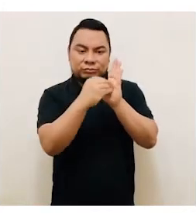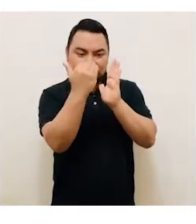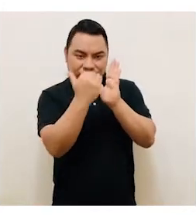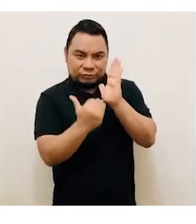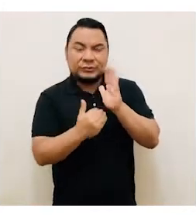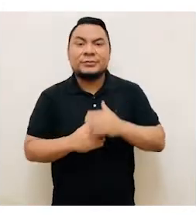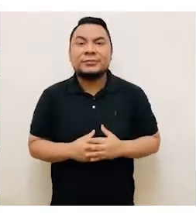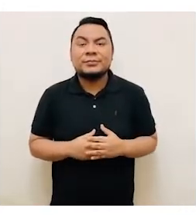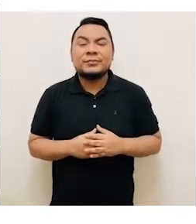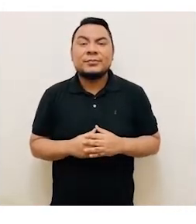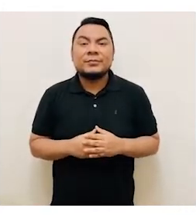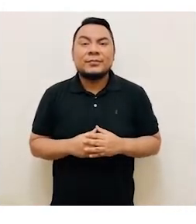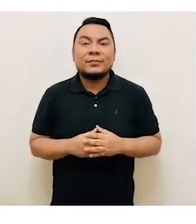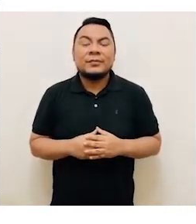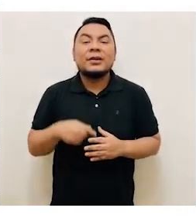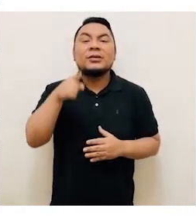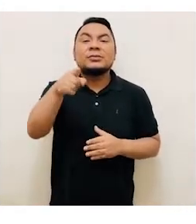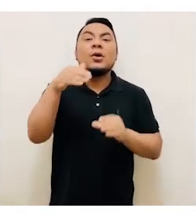apellidos.